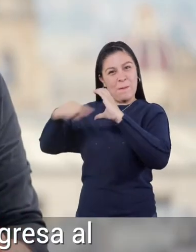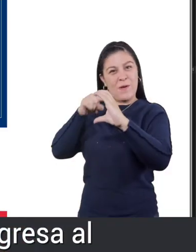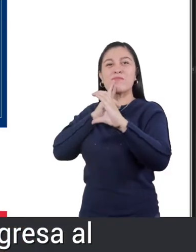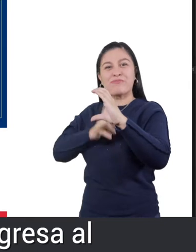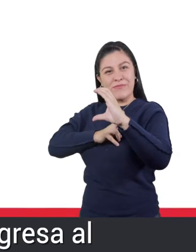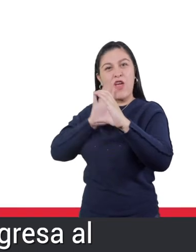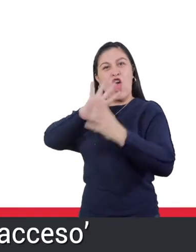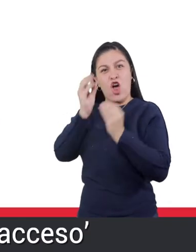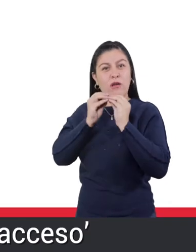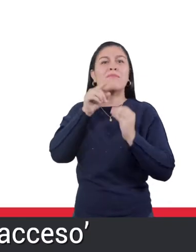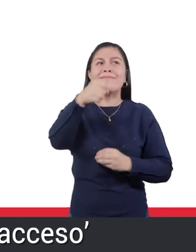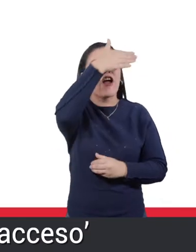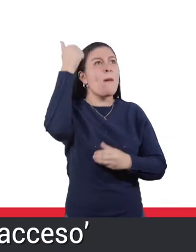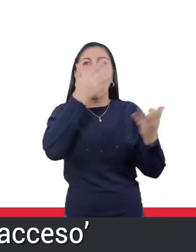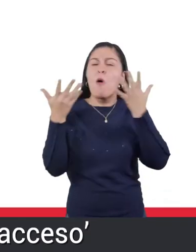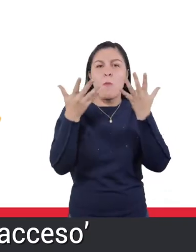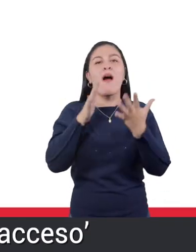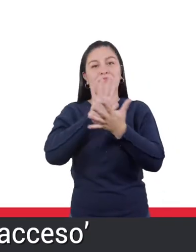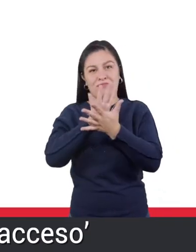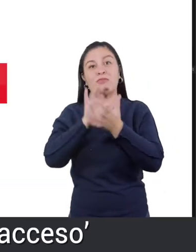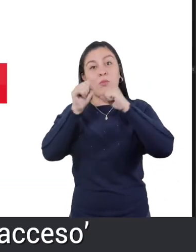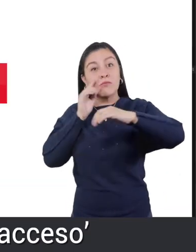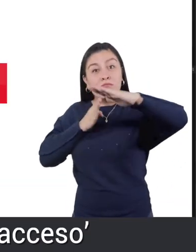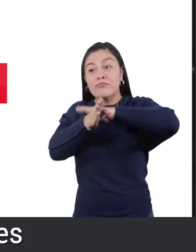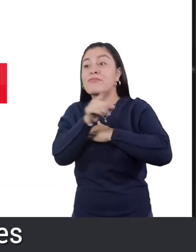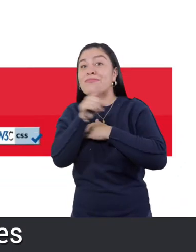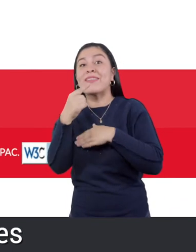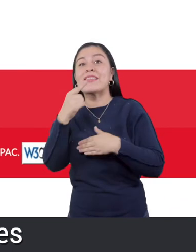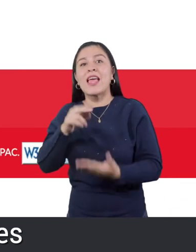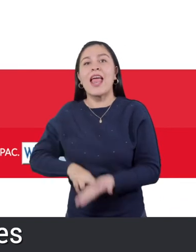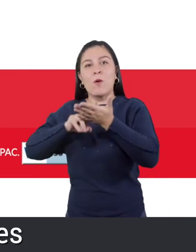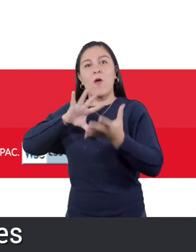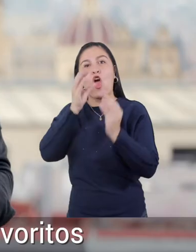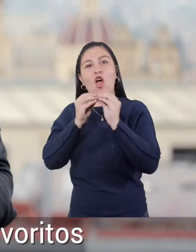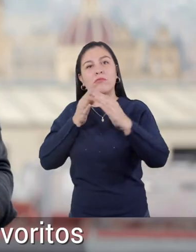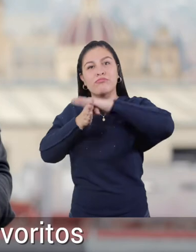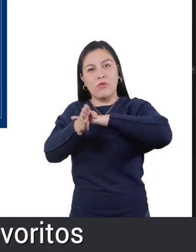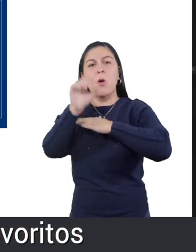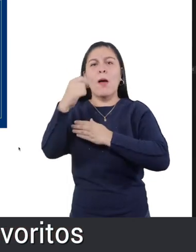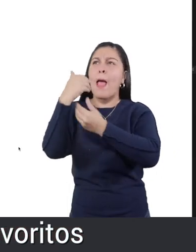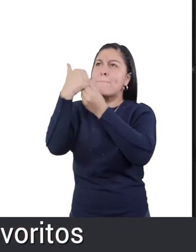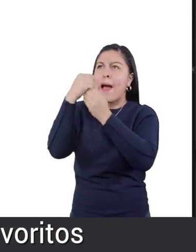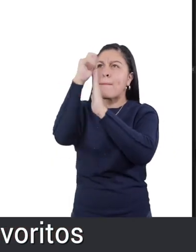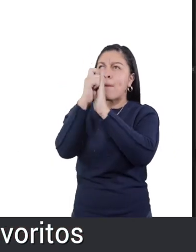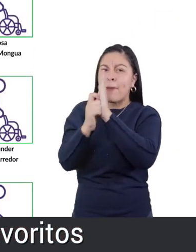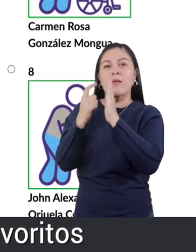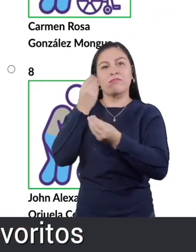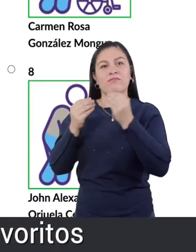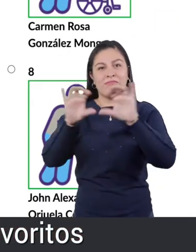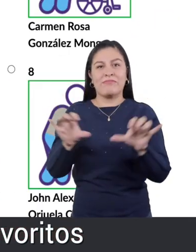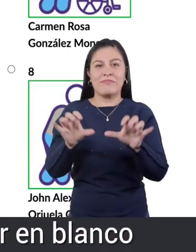código, ingresa al botón Recuperar código de acceso y sigue las instrucciones. Aquí podrás votar por tus